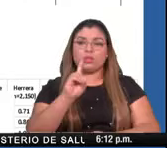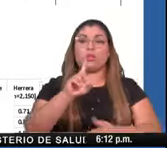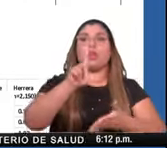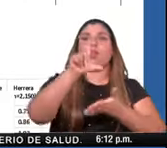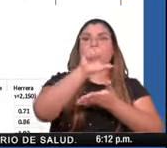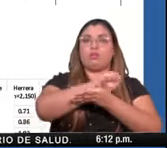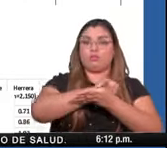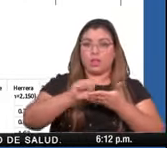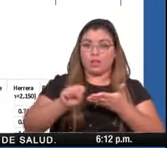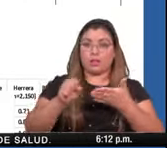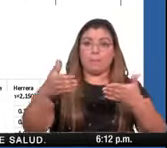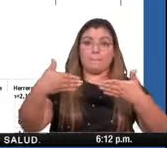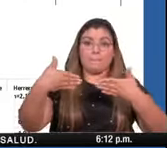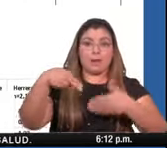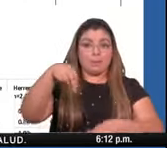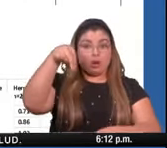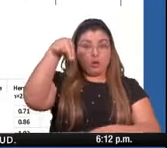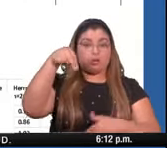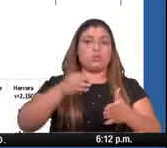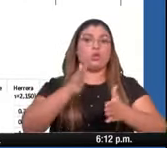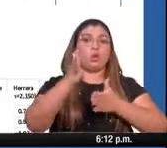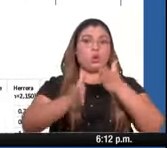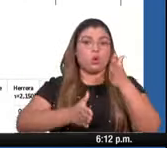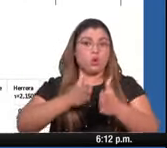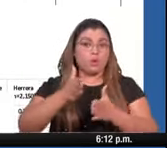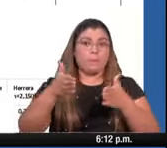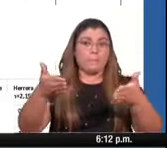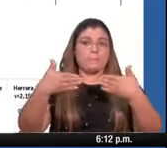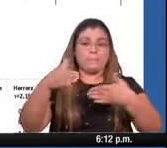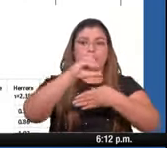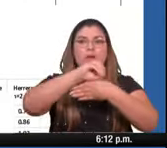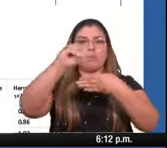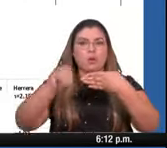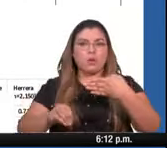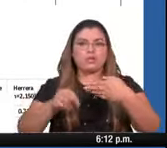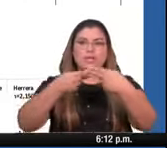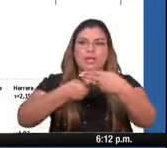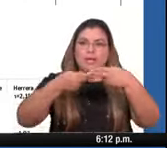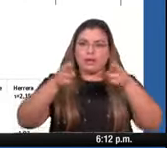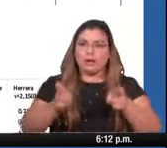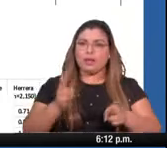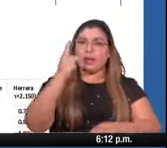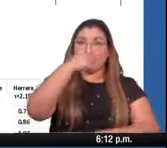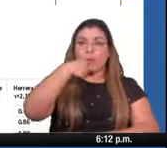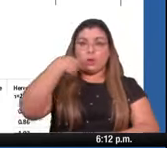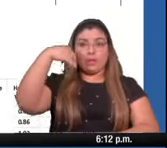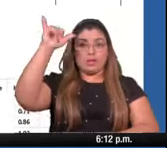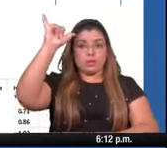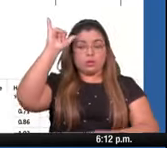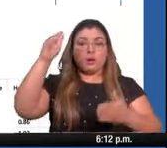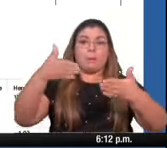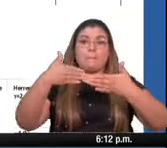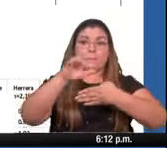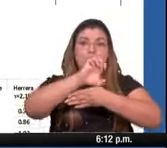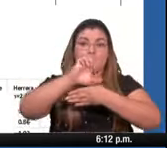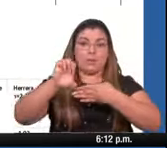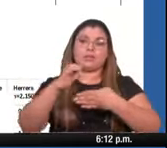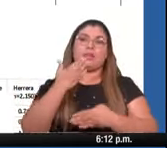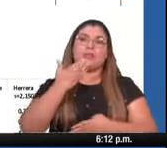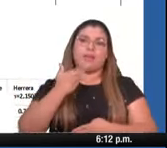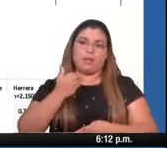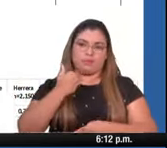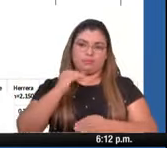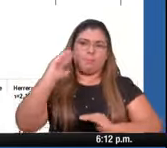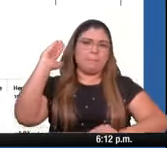de Los Santos, Panamá Norte, Colón, Panamá Oeste, Herrera, Bocas del Toro, Panamá Este, Daríén.